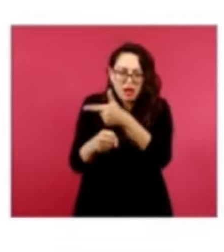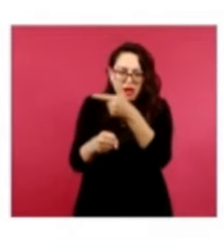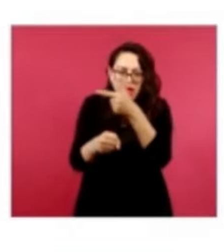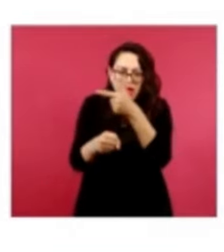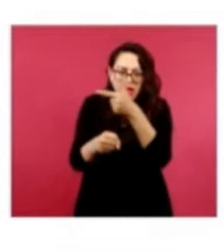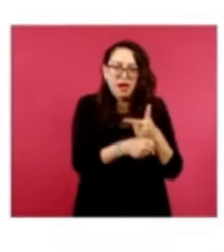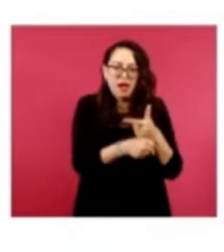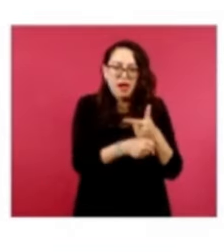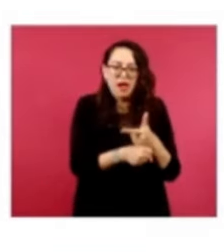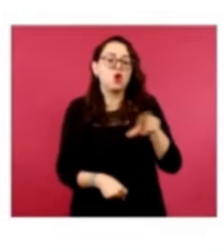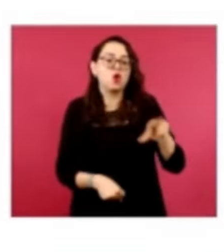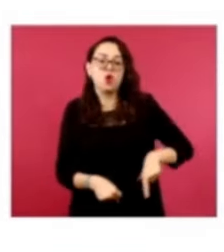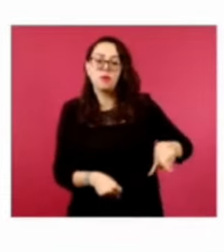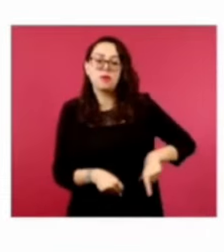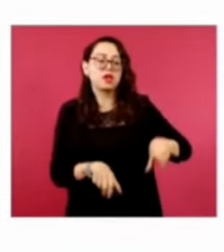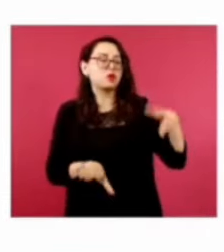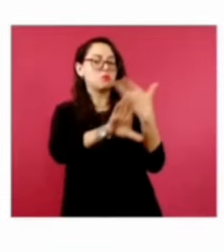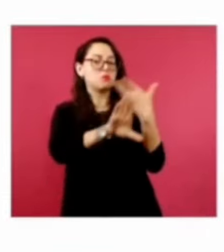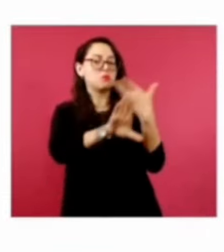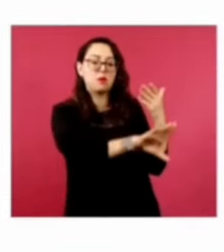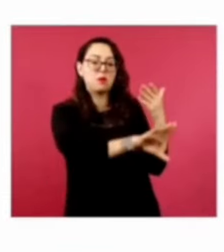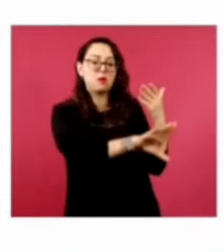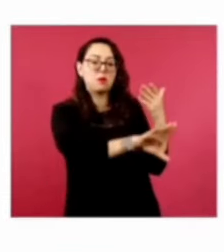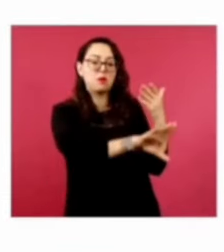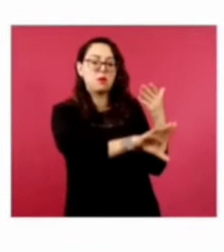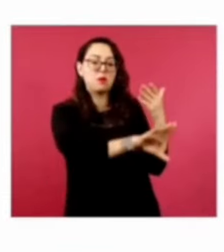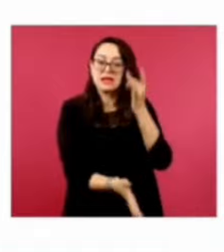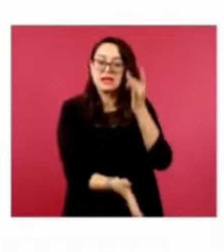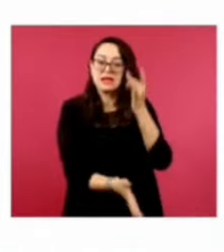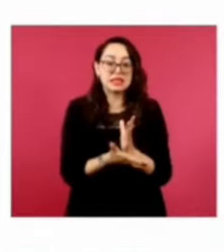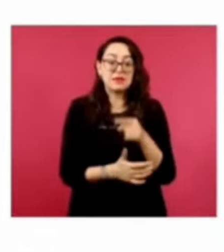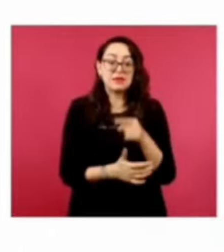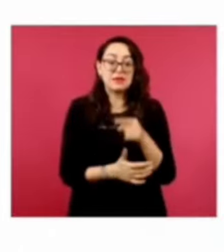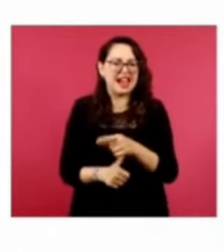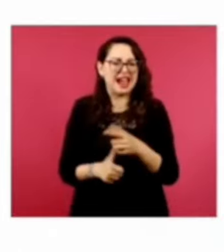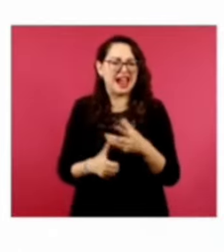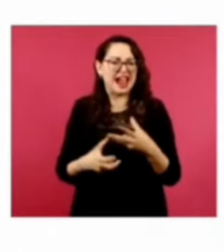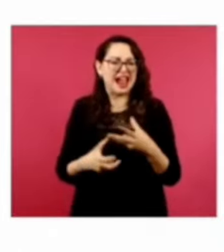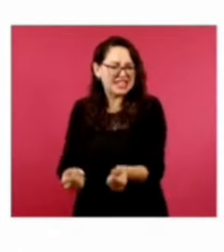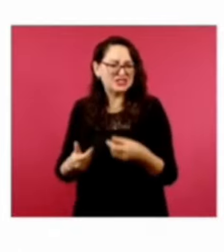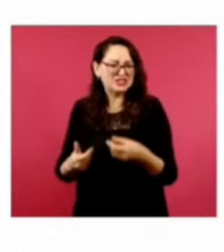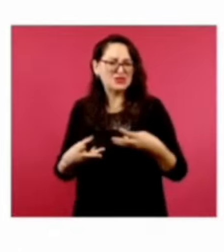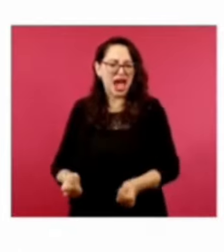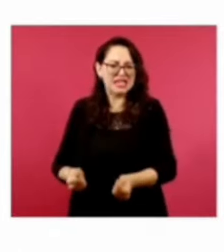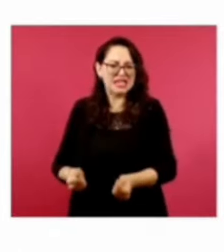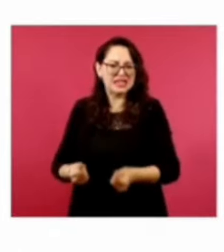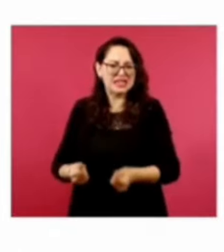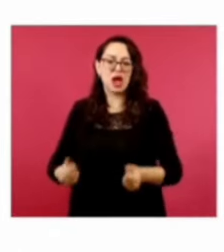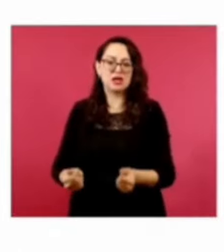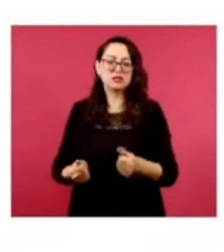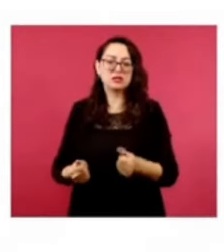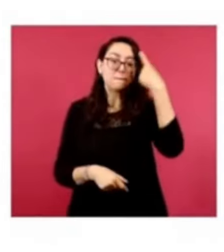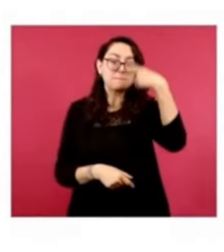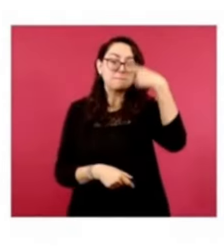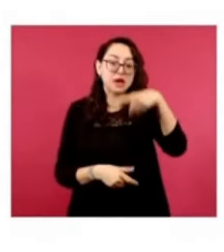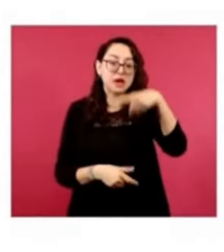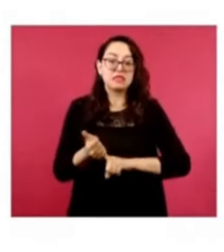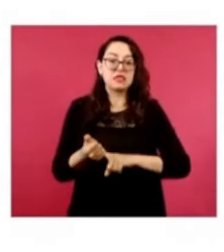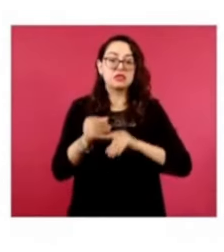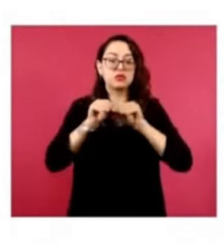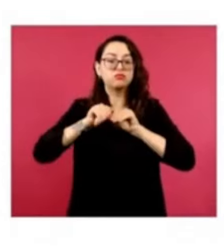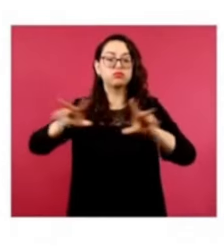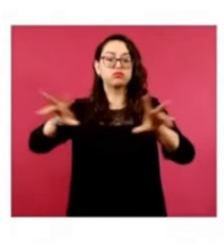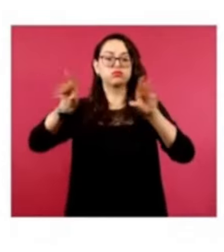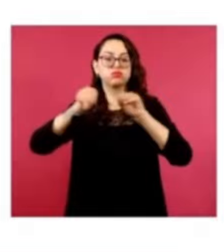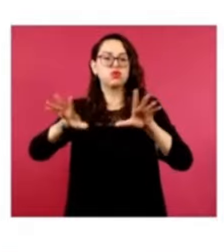golpear, de golpear y de desinformar a la ciudadanía. Y esta página estaba gastando cientos de miles de pesos para promocionar su contenido. Contenido